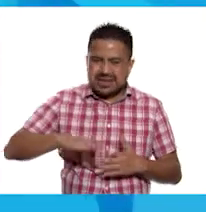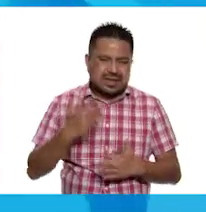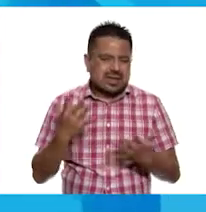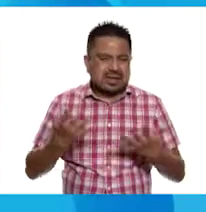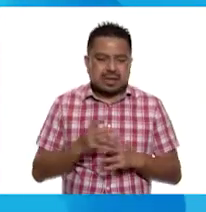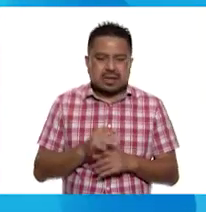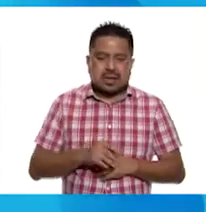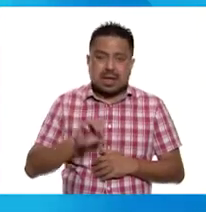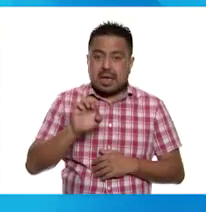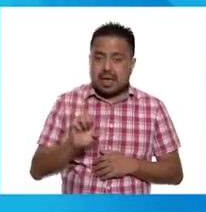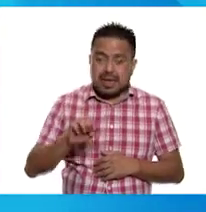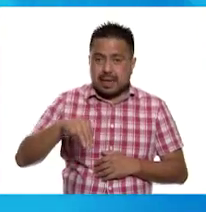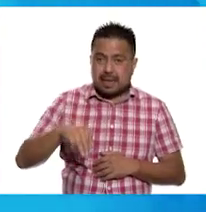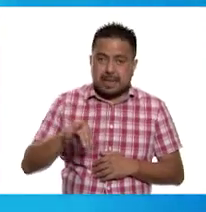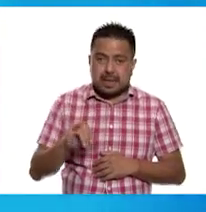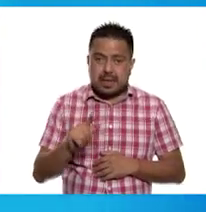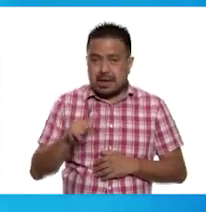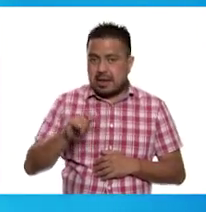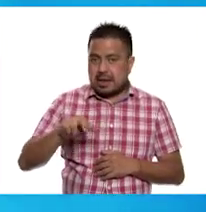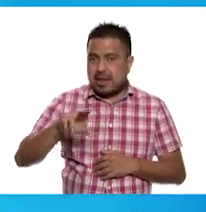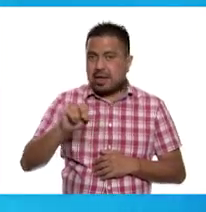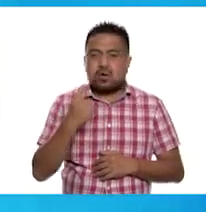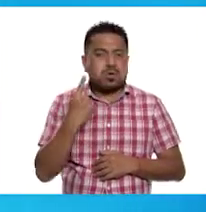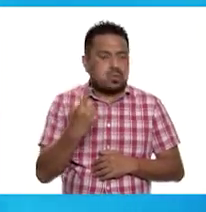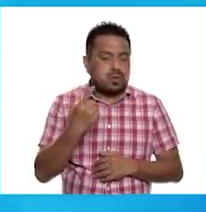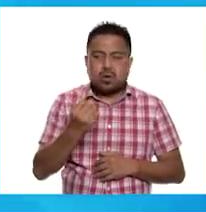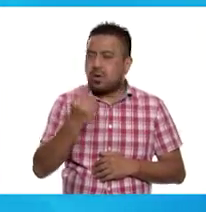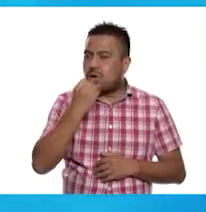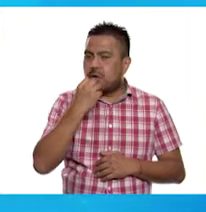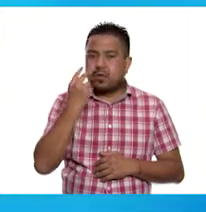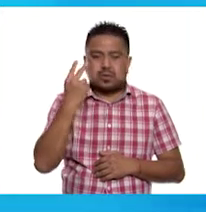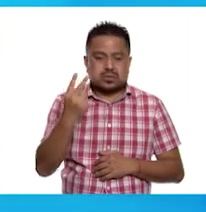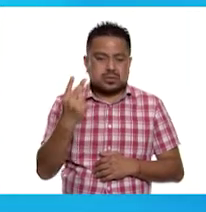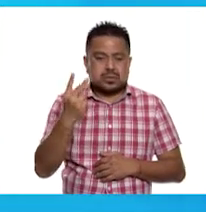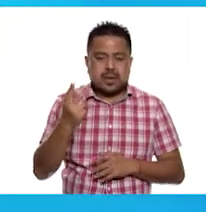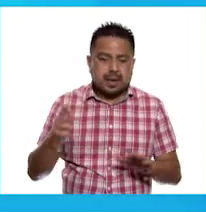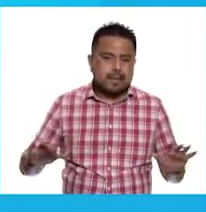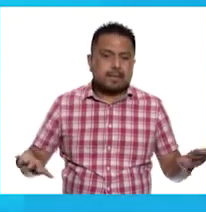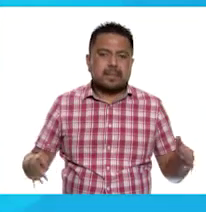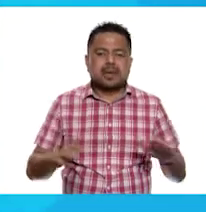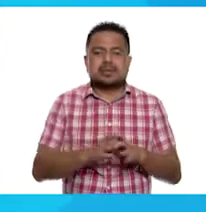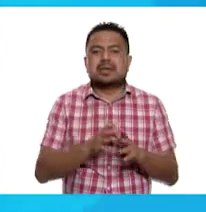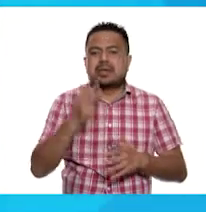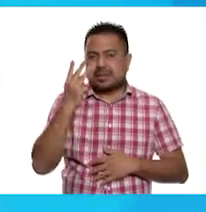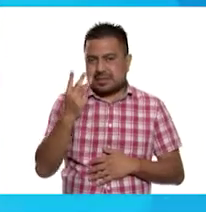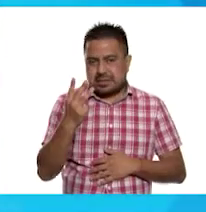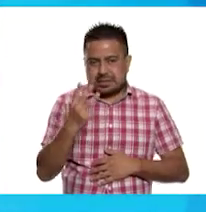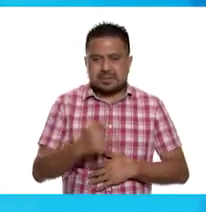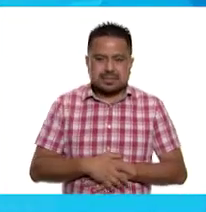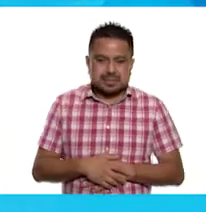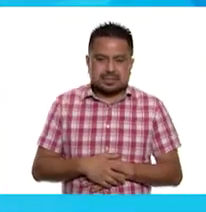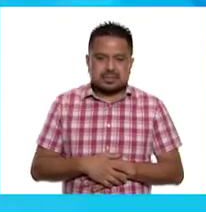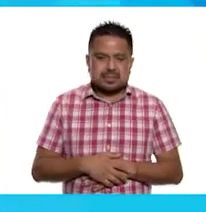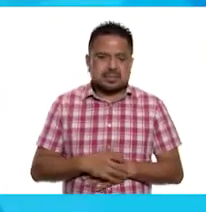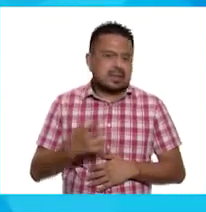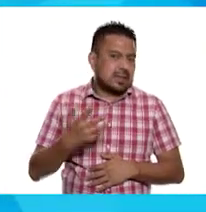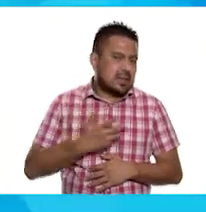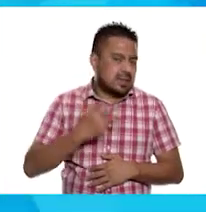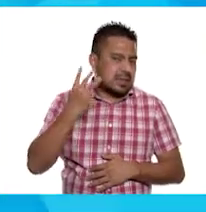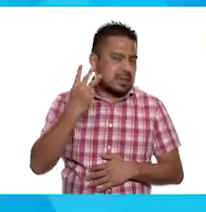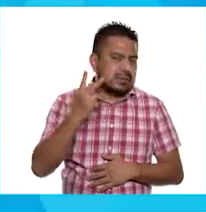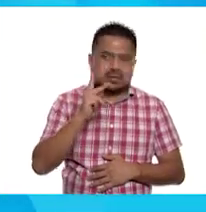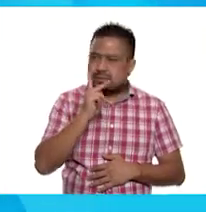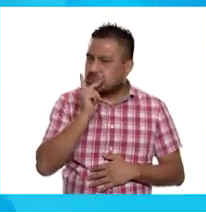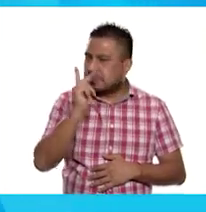Perfecto. Emiliano, una, come, dos, pastel, tres. Tenemos tres